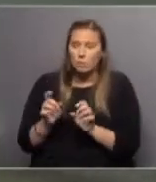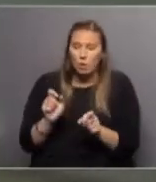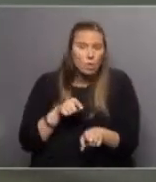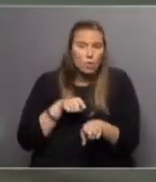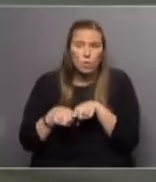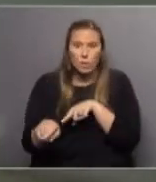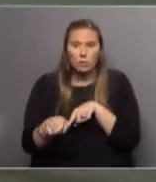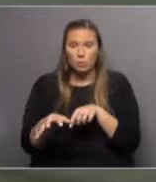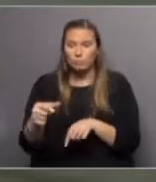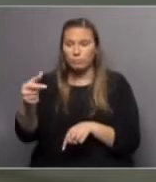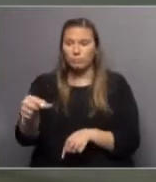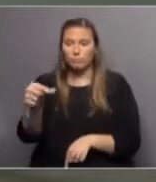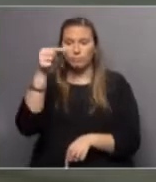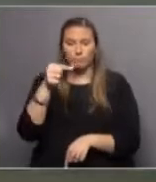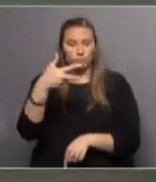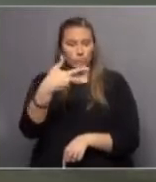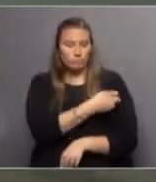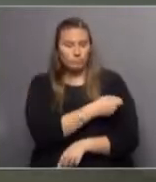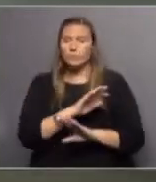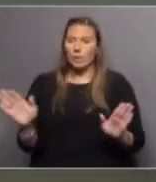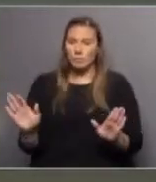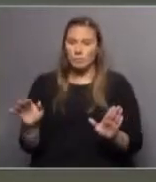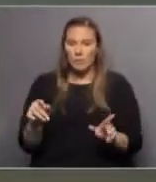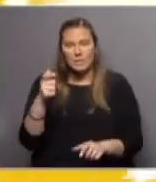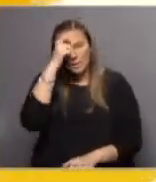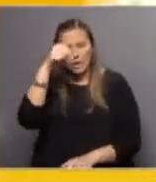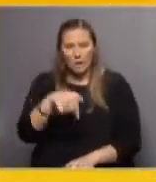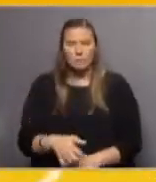a inyectarse en el paciente. Esa es la tecnología que tenemos hoy acá.